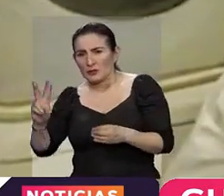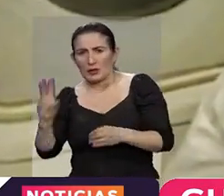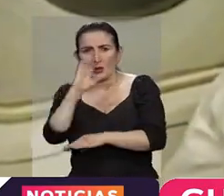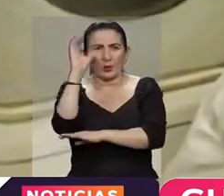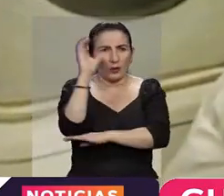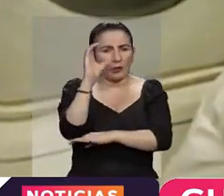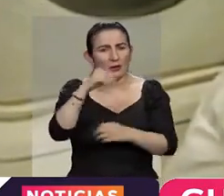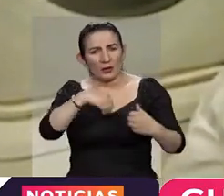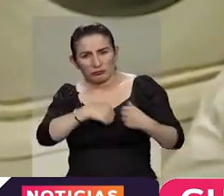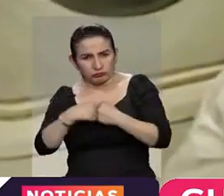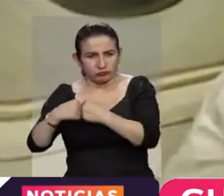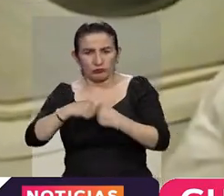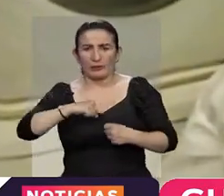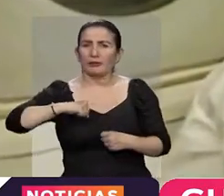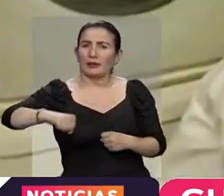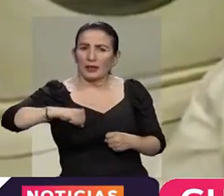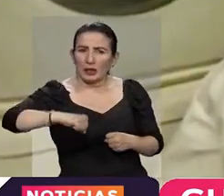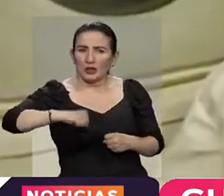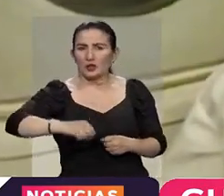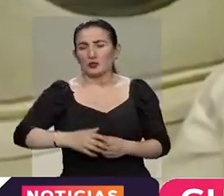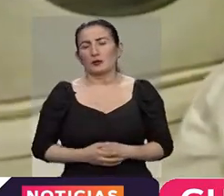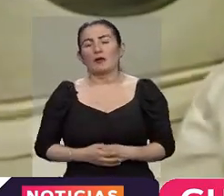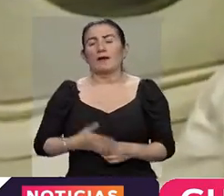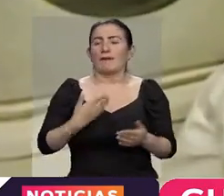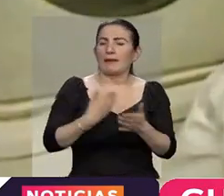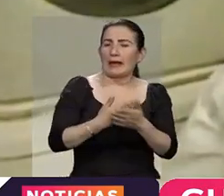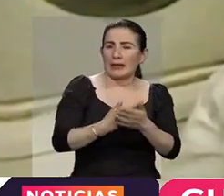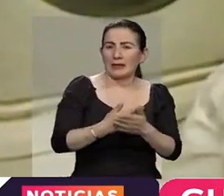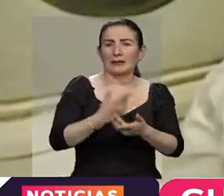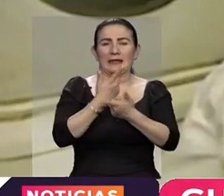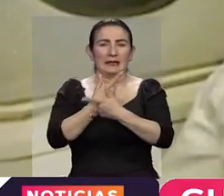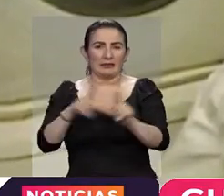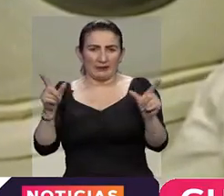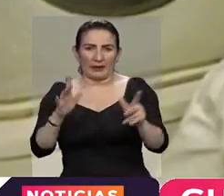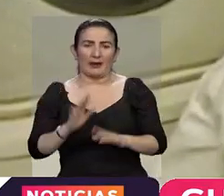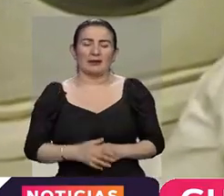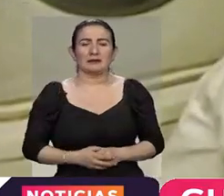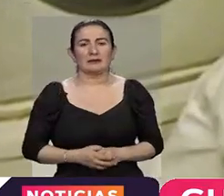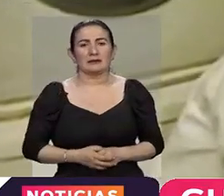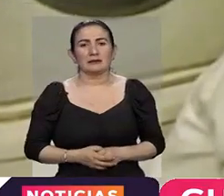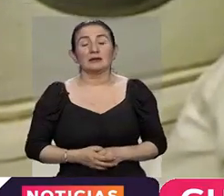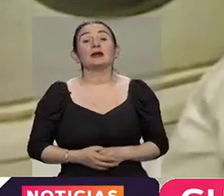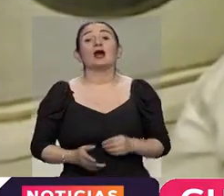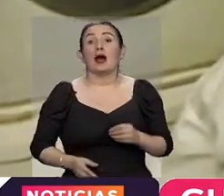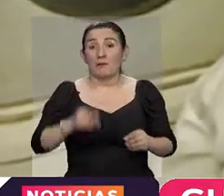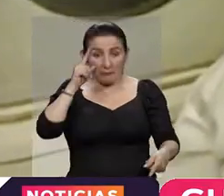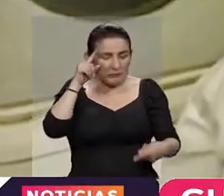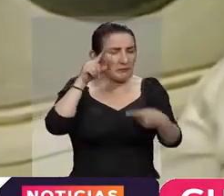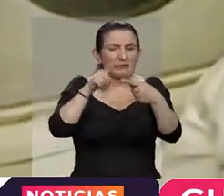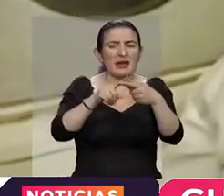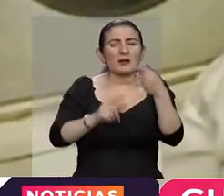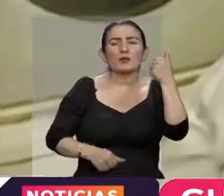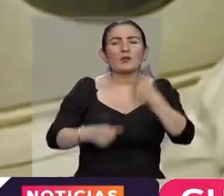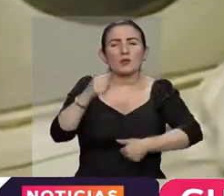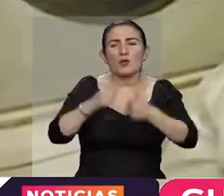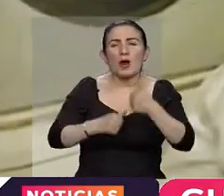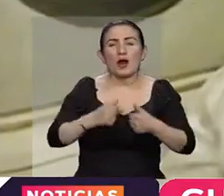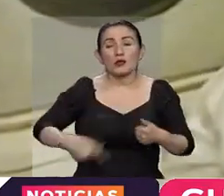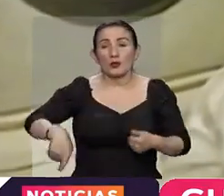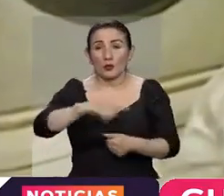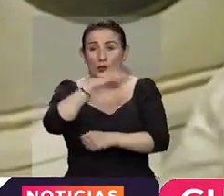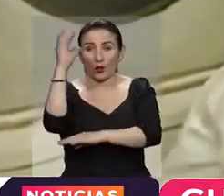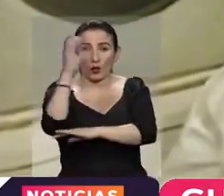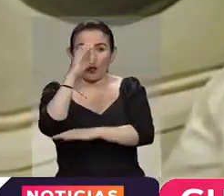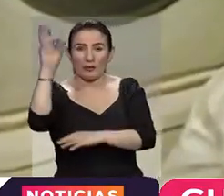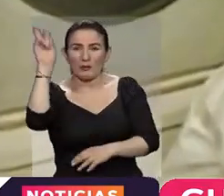guarecer sus derechos, garantizar sus libertades y lograr que entre Colombia y